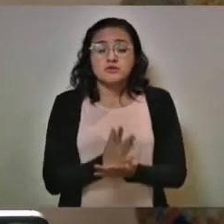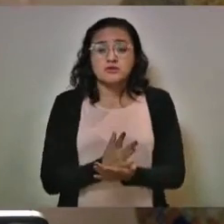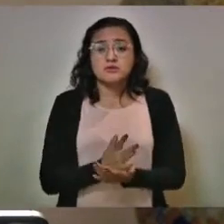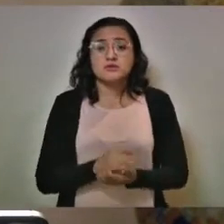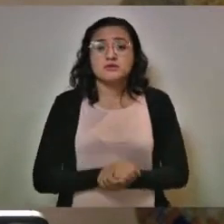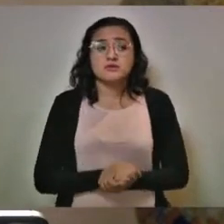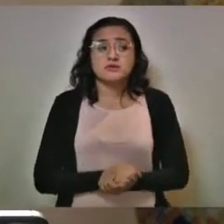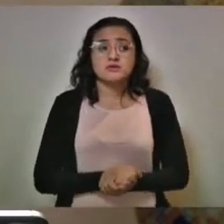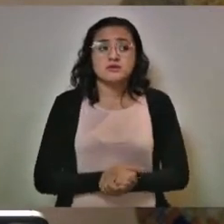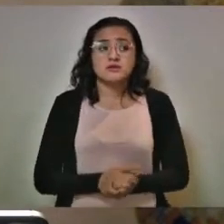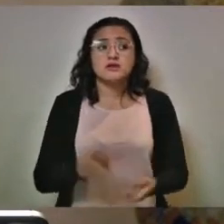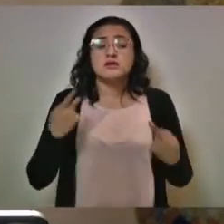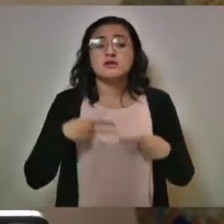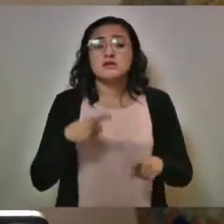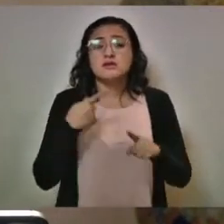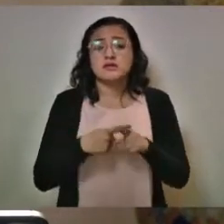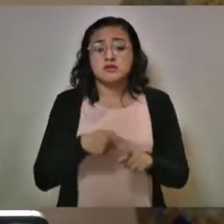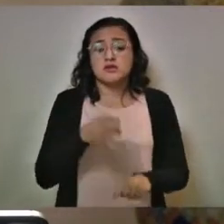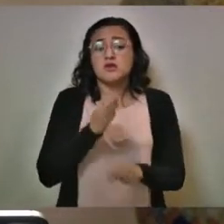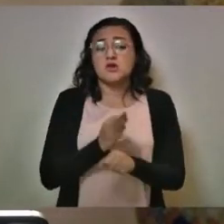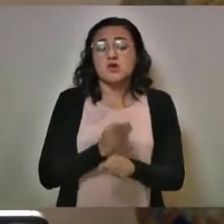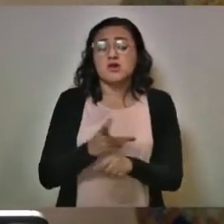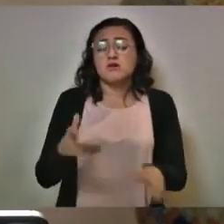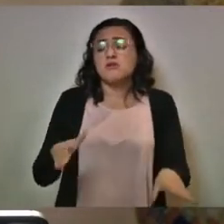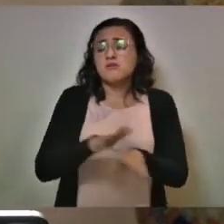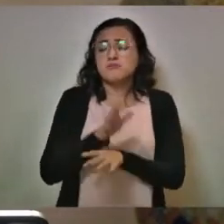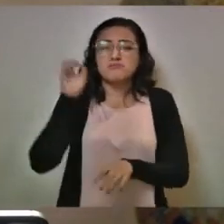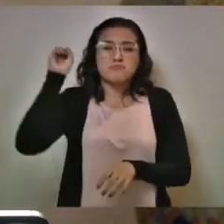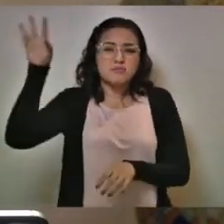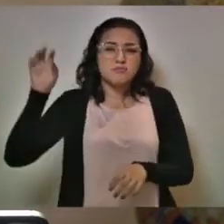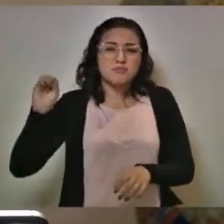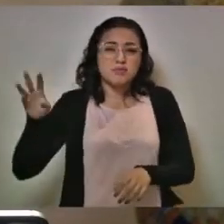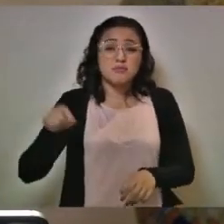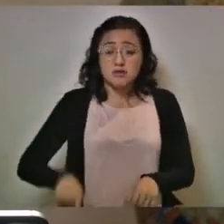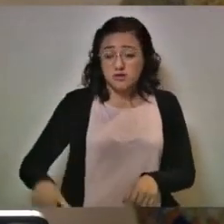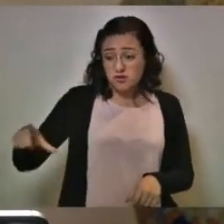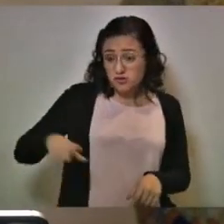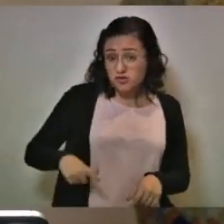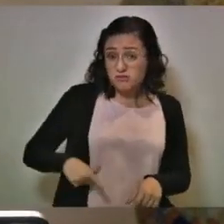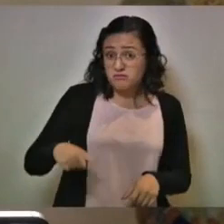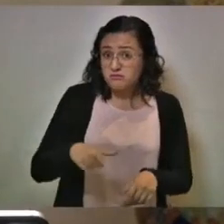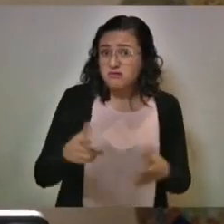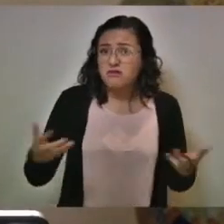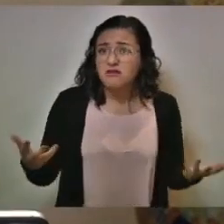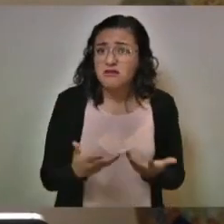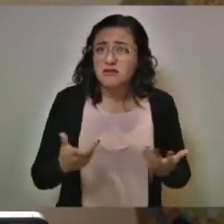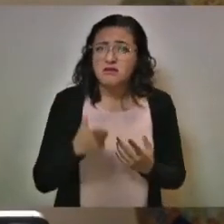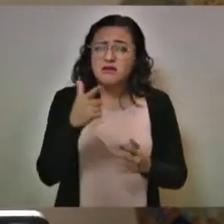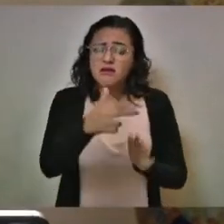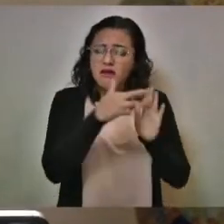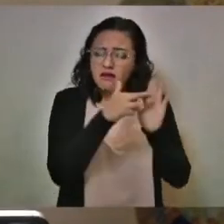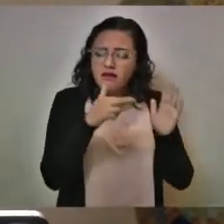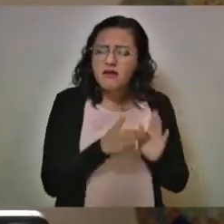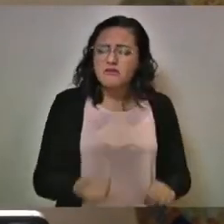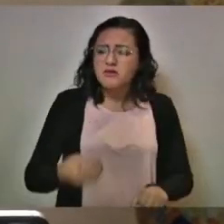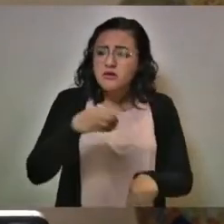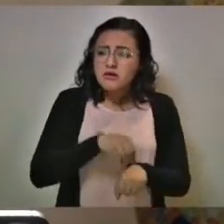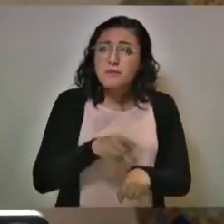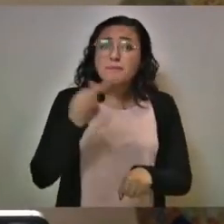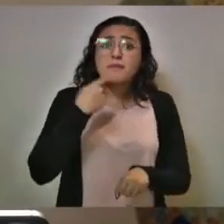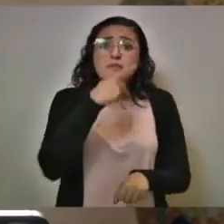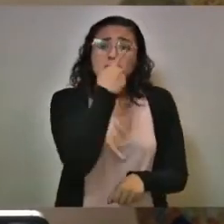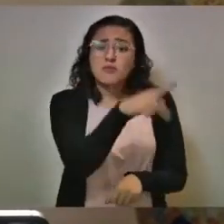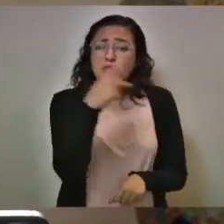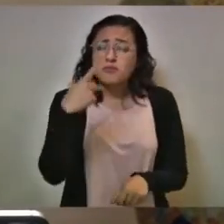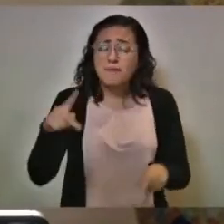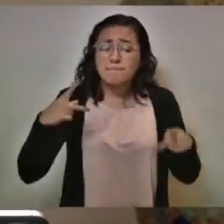las personas son las únicas que vamos a mover el semáforo. El gobierno solamente pone los lineamientos, pero es el